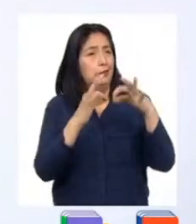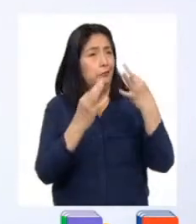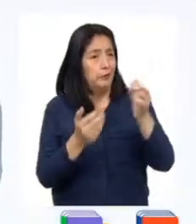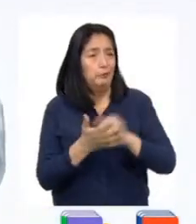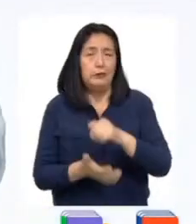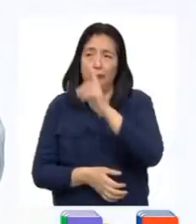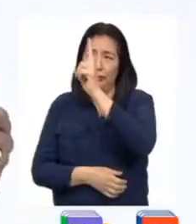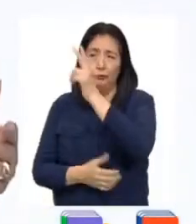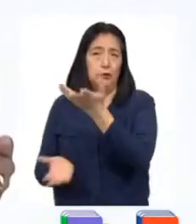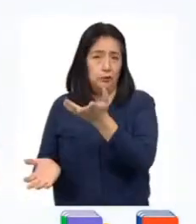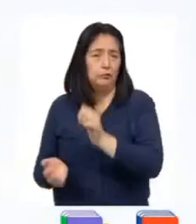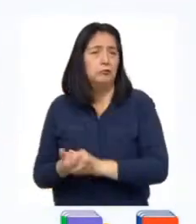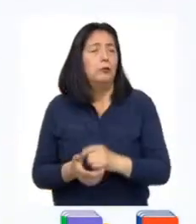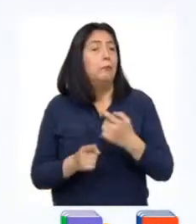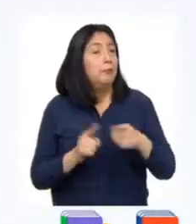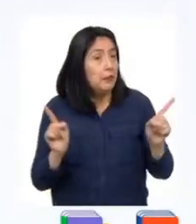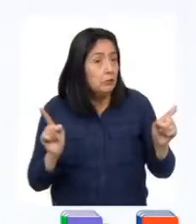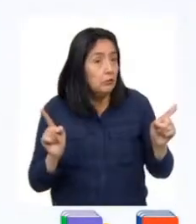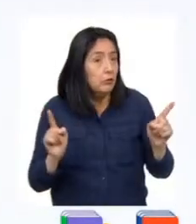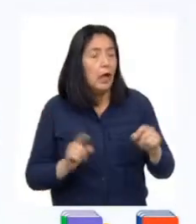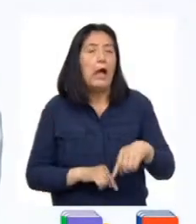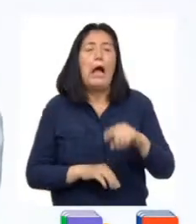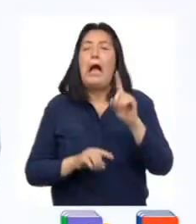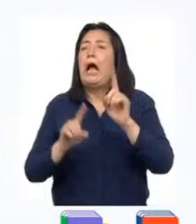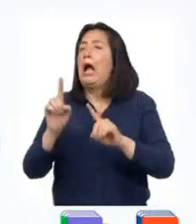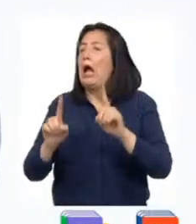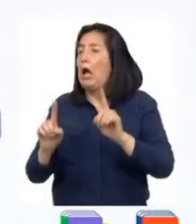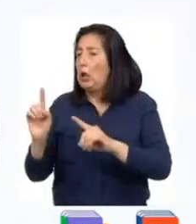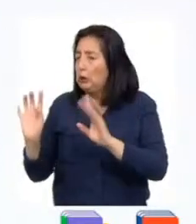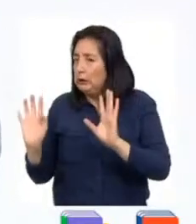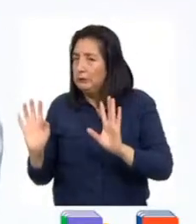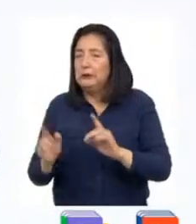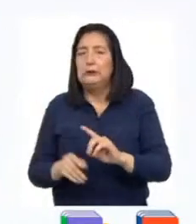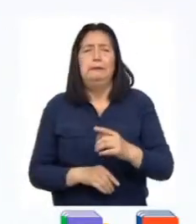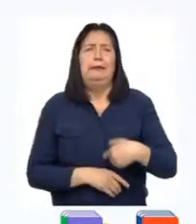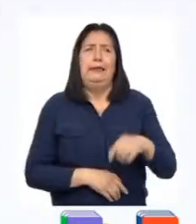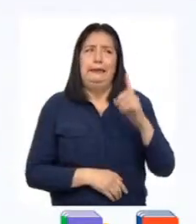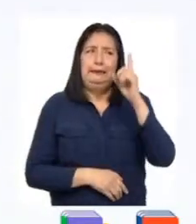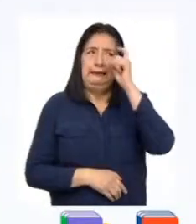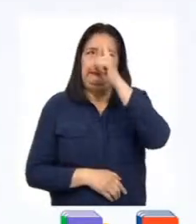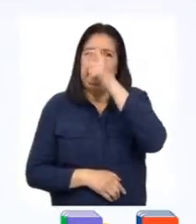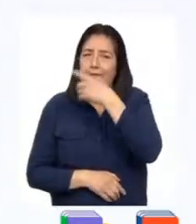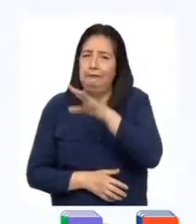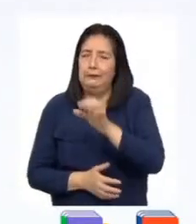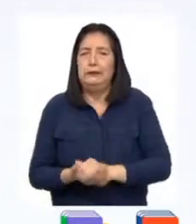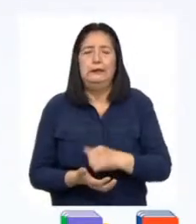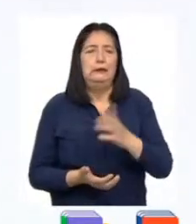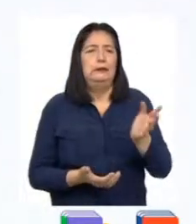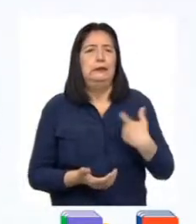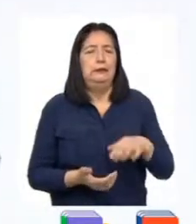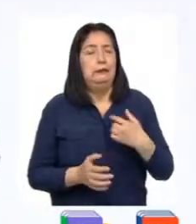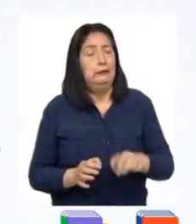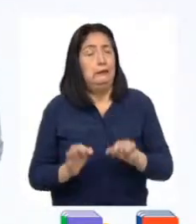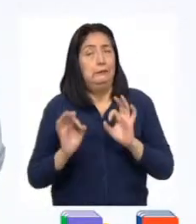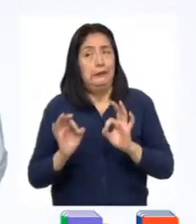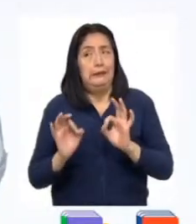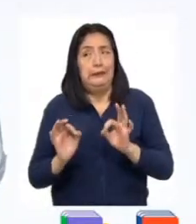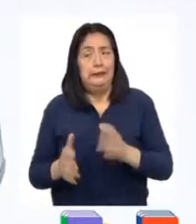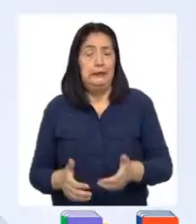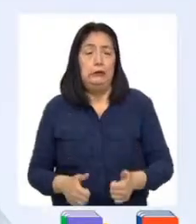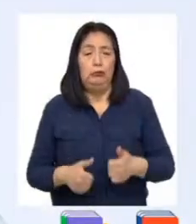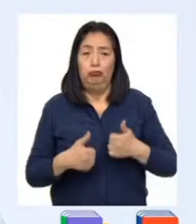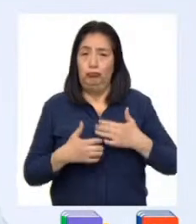docentes. Sin embargo, existen otras situaciones más complicadas que ponen en riesgo nuestra